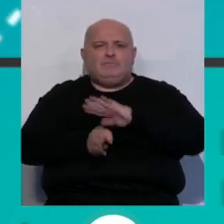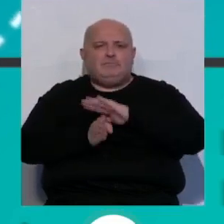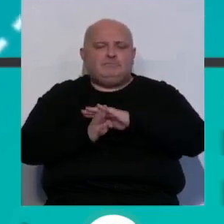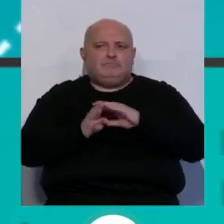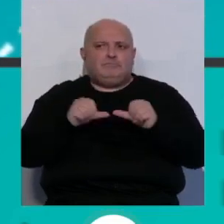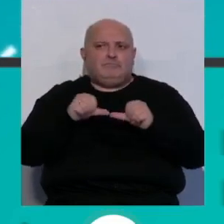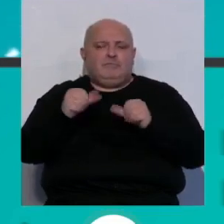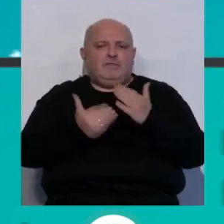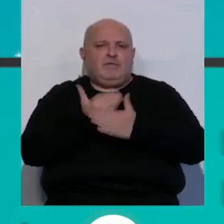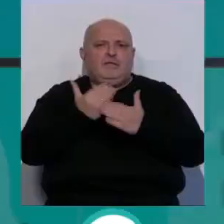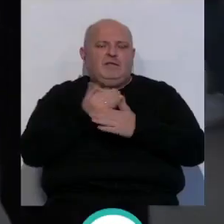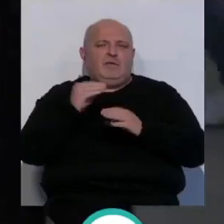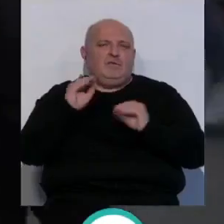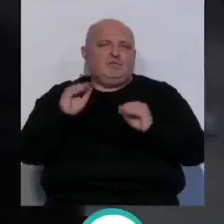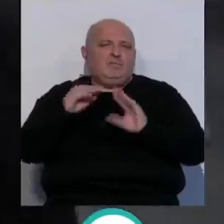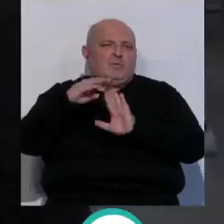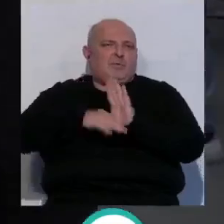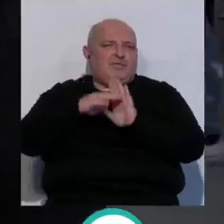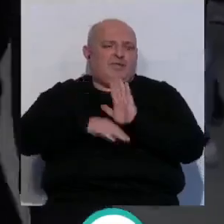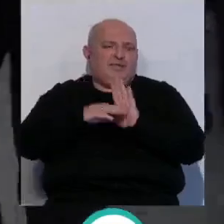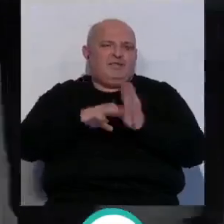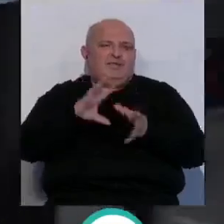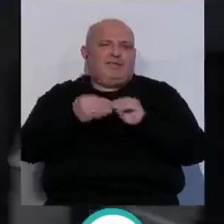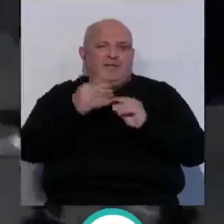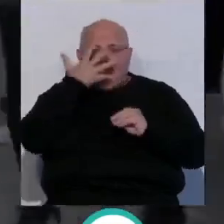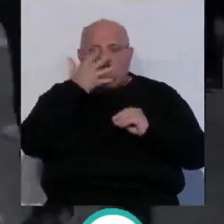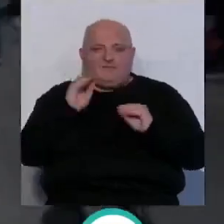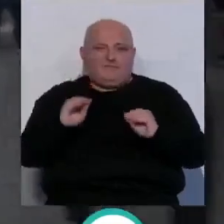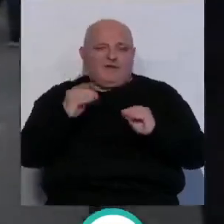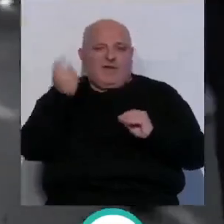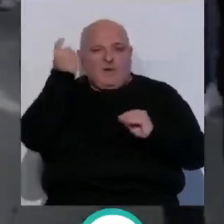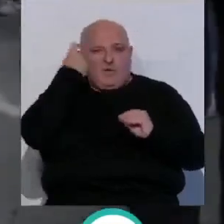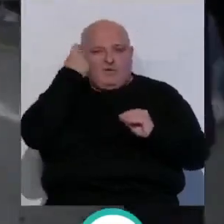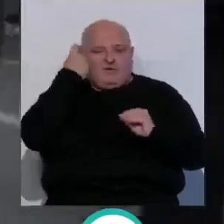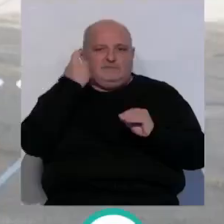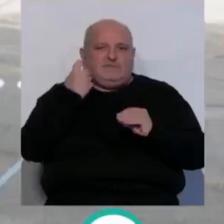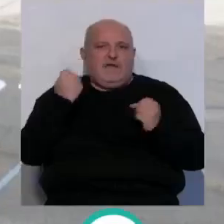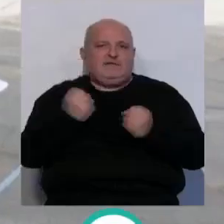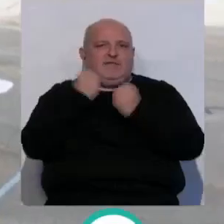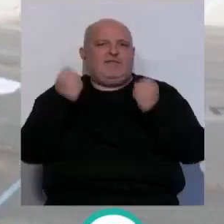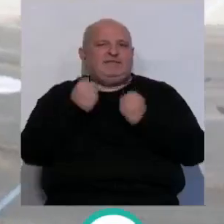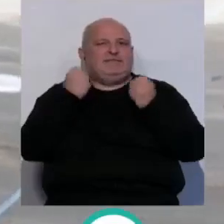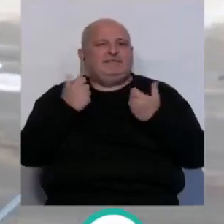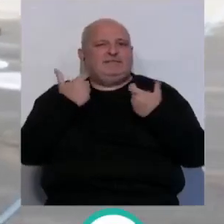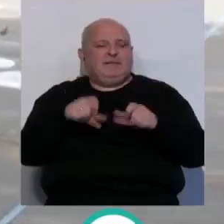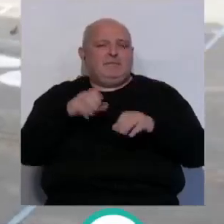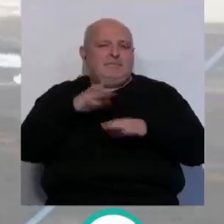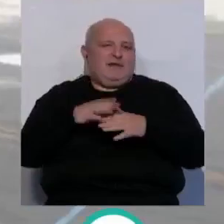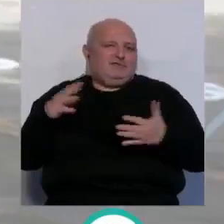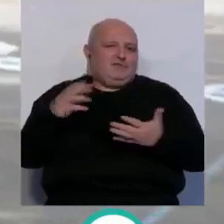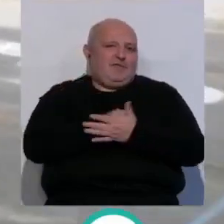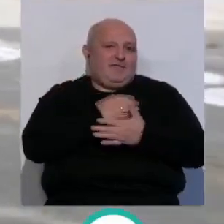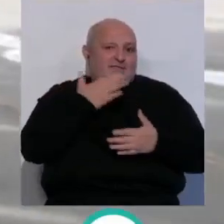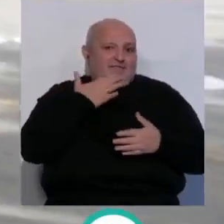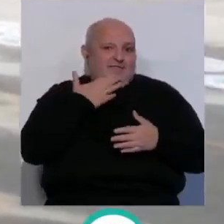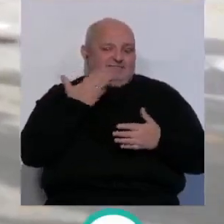en estos días su propia programación de carnaval con el alumnado, con actividades dirigidas para todas las